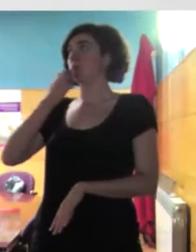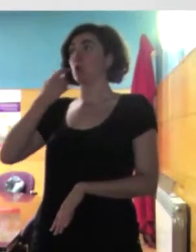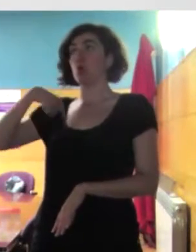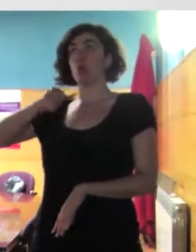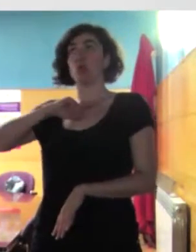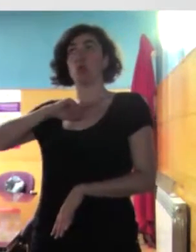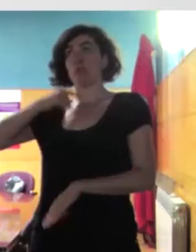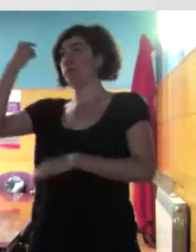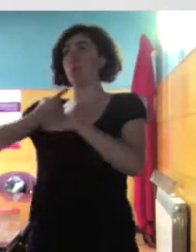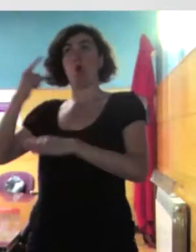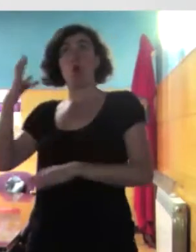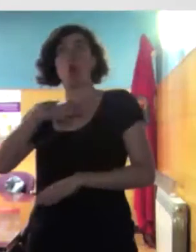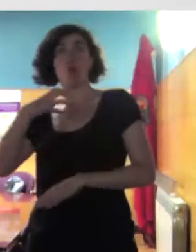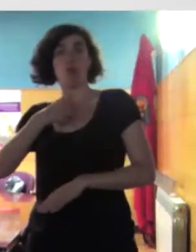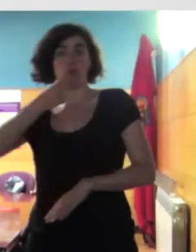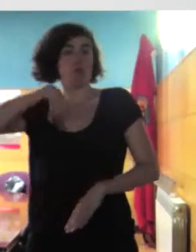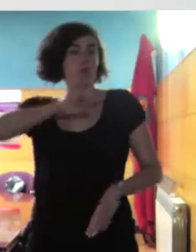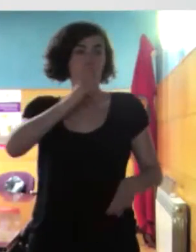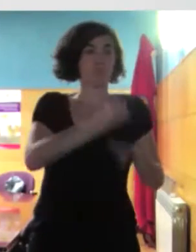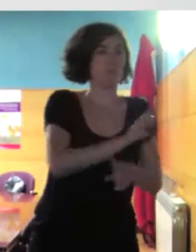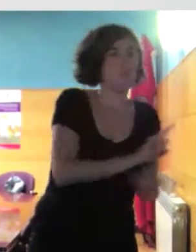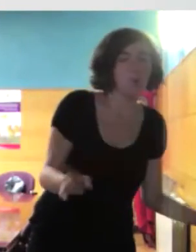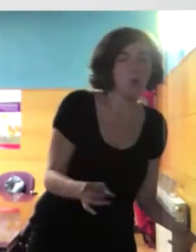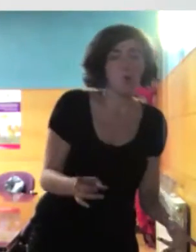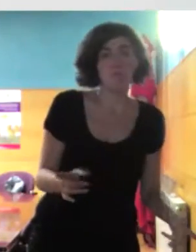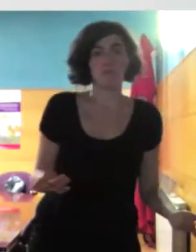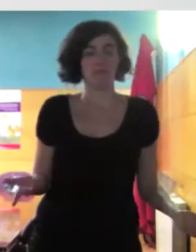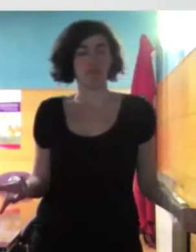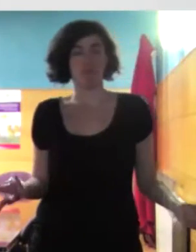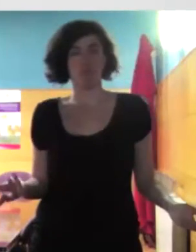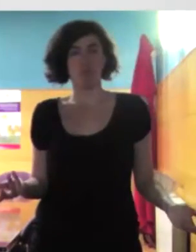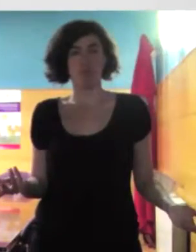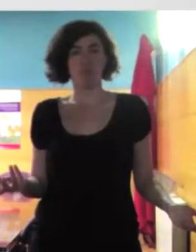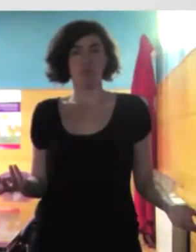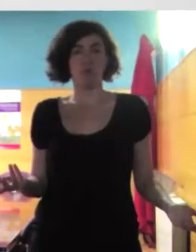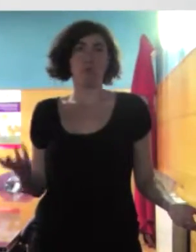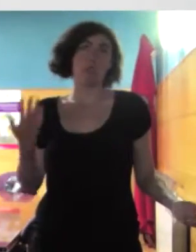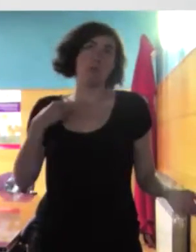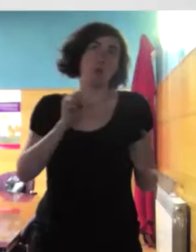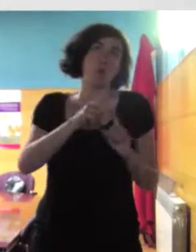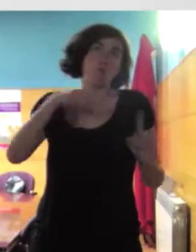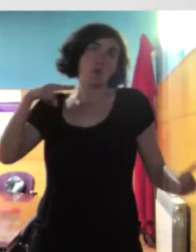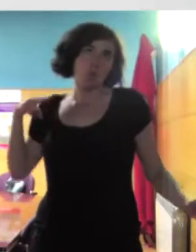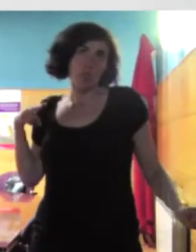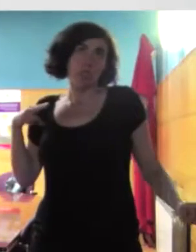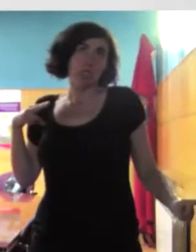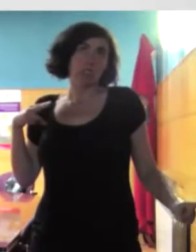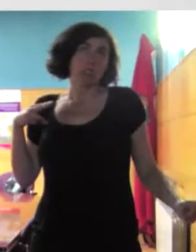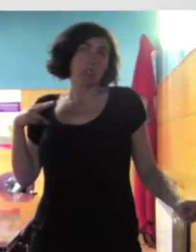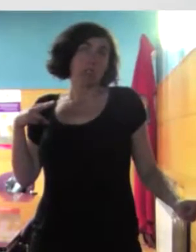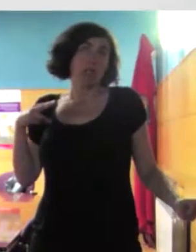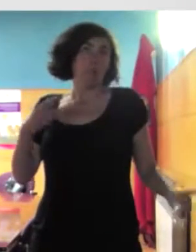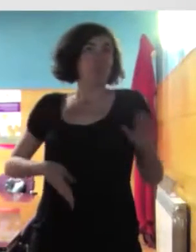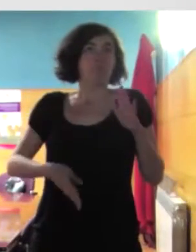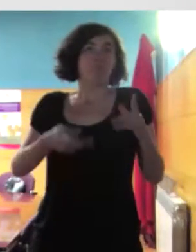te encuentras en ese dilema que vamos digo pues si te pones mirándolo desde ese punto de vista pues nunca vas a